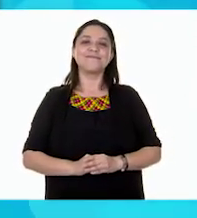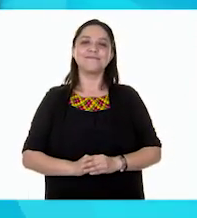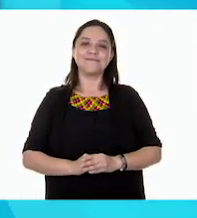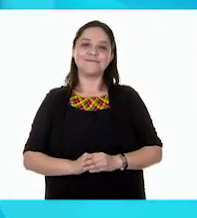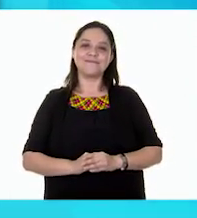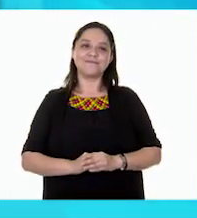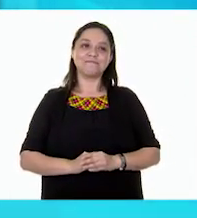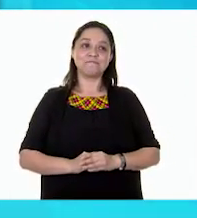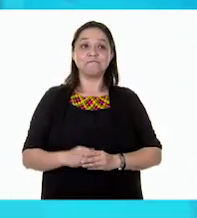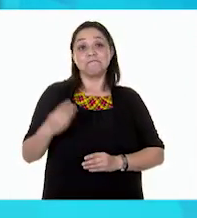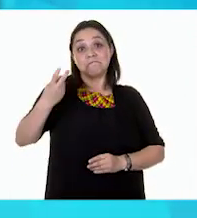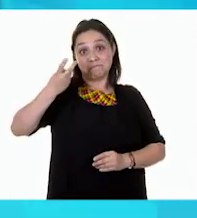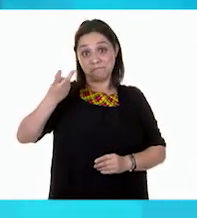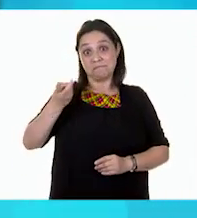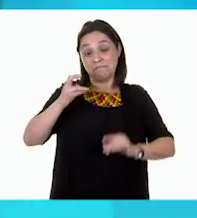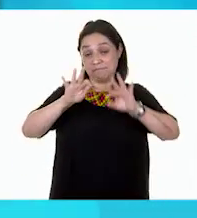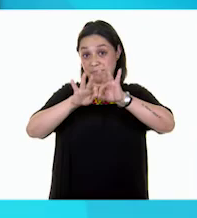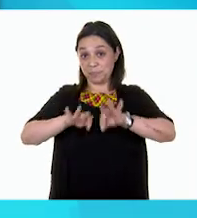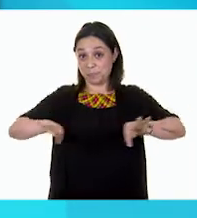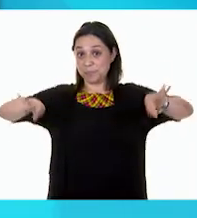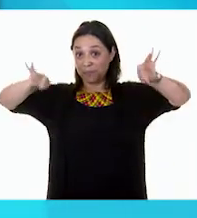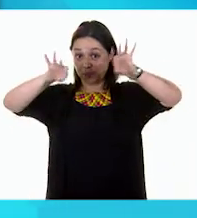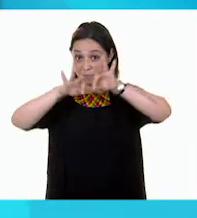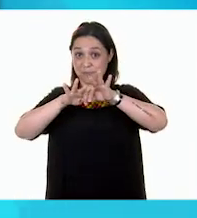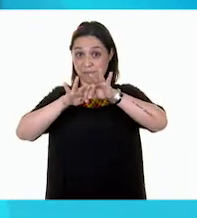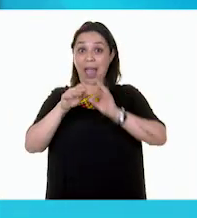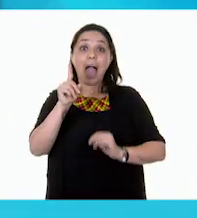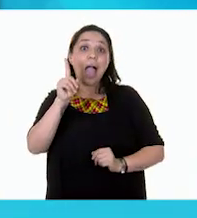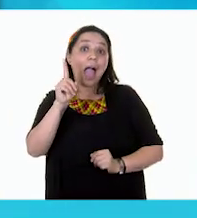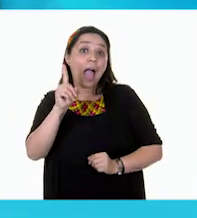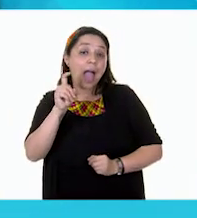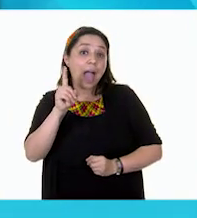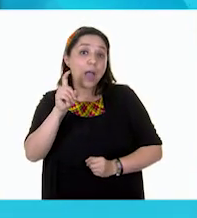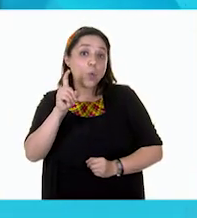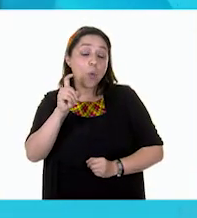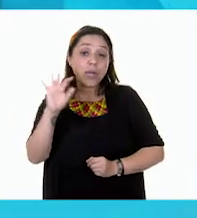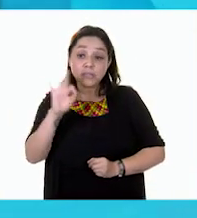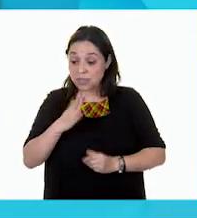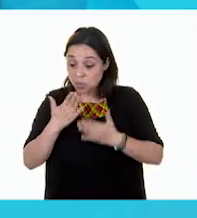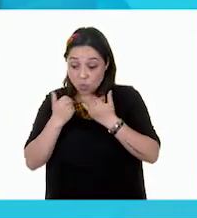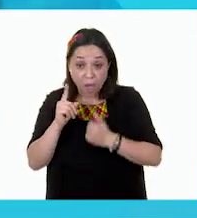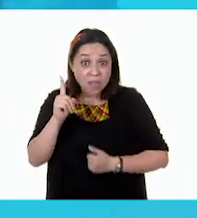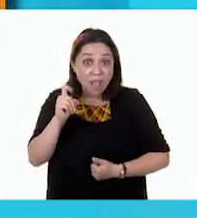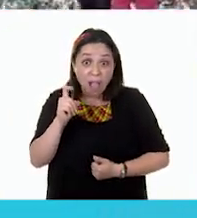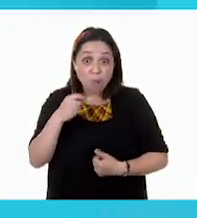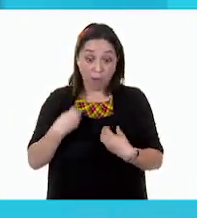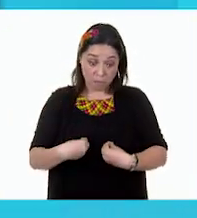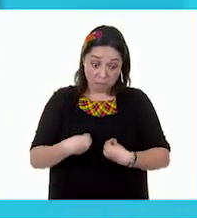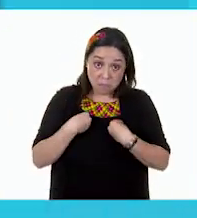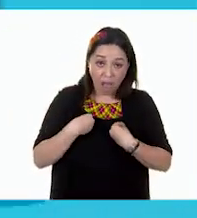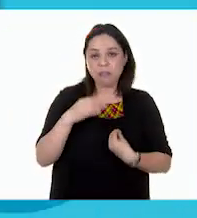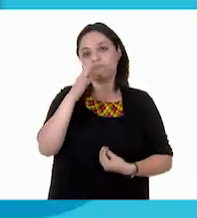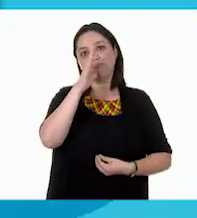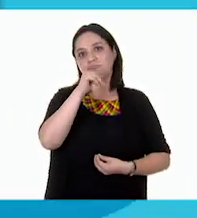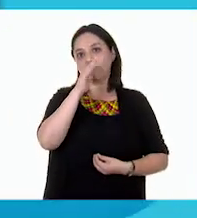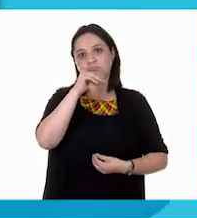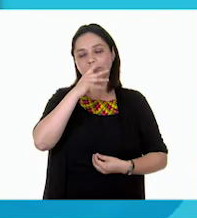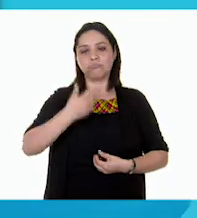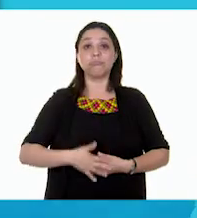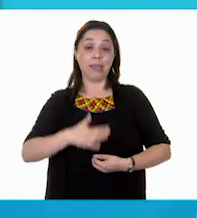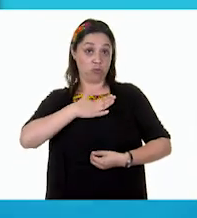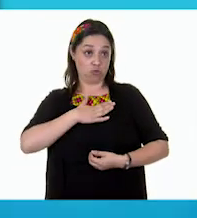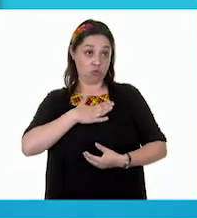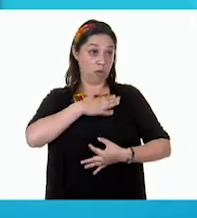Es muy importante el agua, porque sin ella no podemos sobrevivir. Mi campaña sería